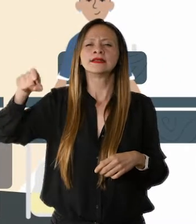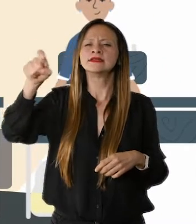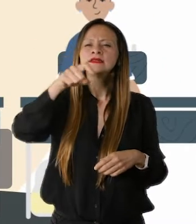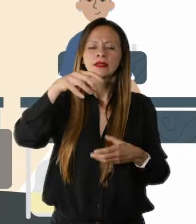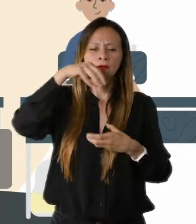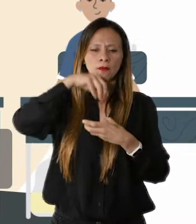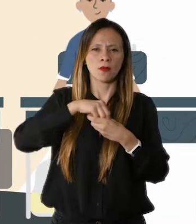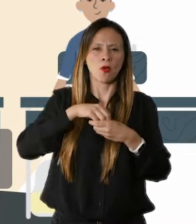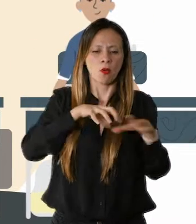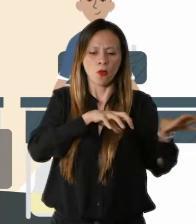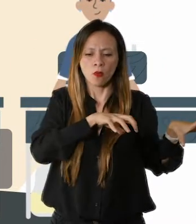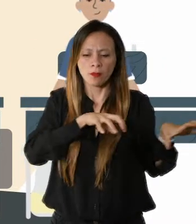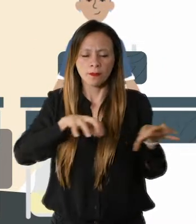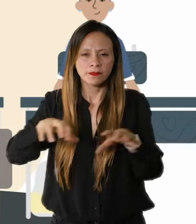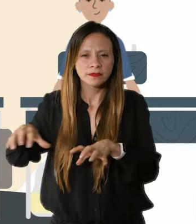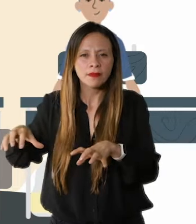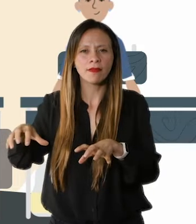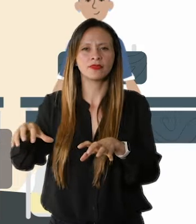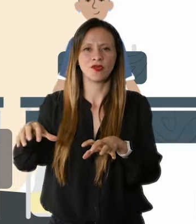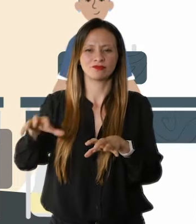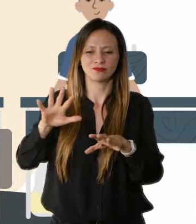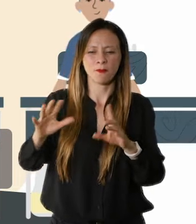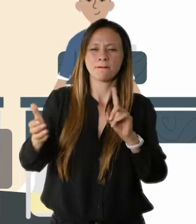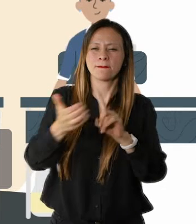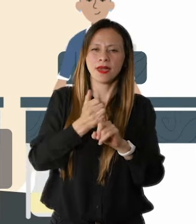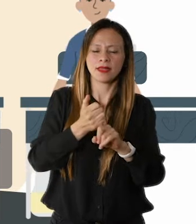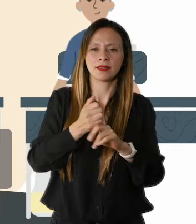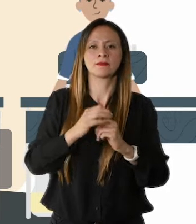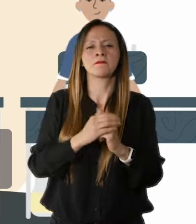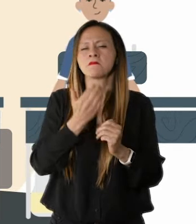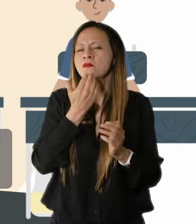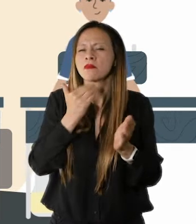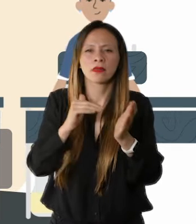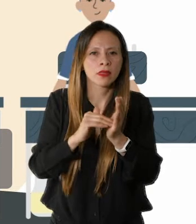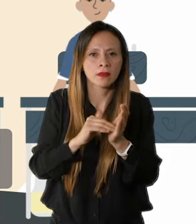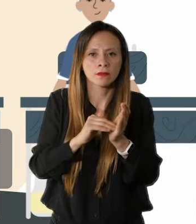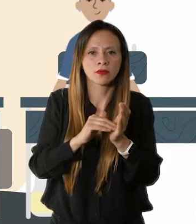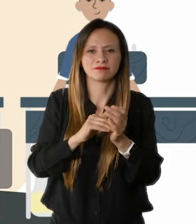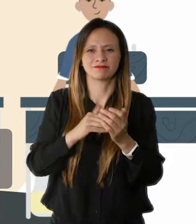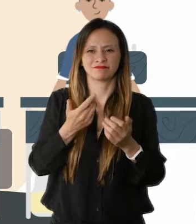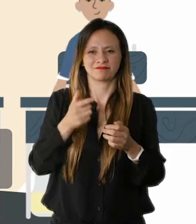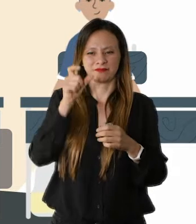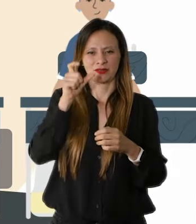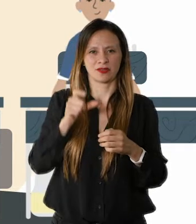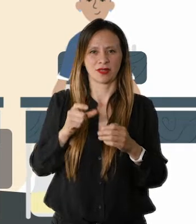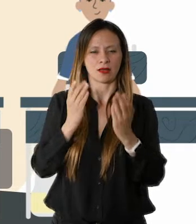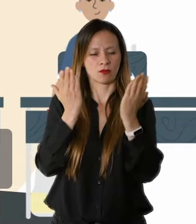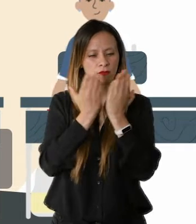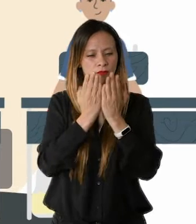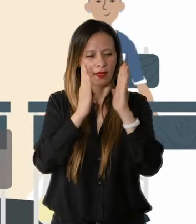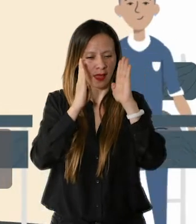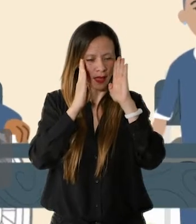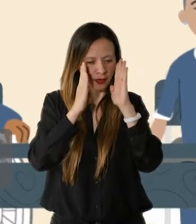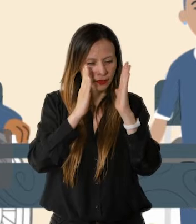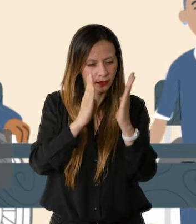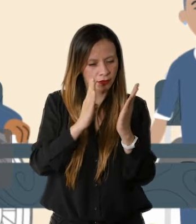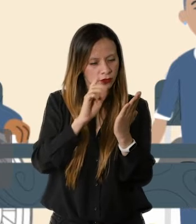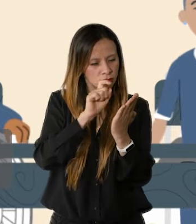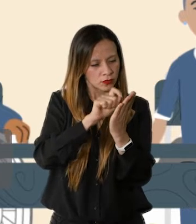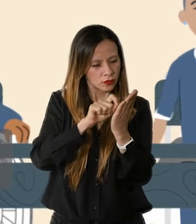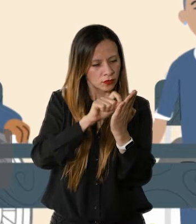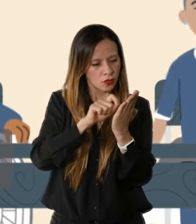cognitiva incluye las habilidades necesarias para dirigir el comportamiento hacia el logro de una meta. Por ejemplo,